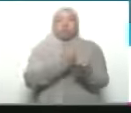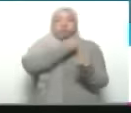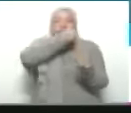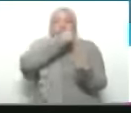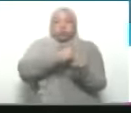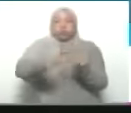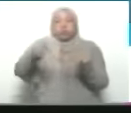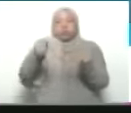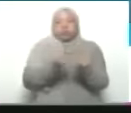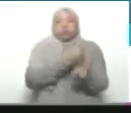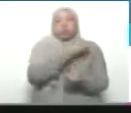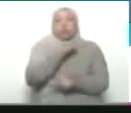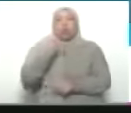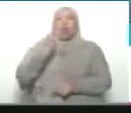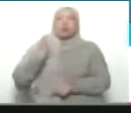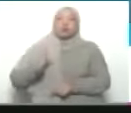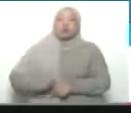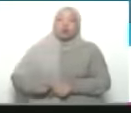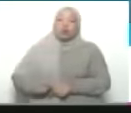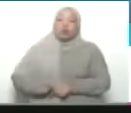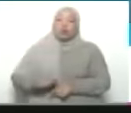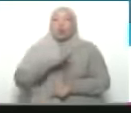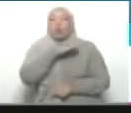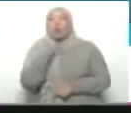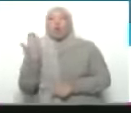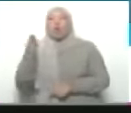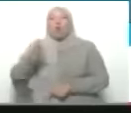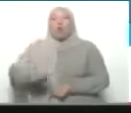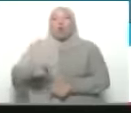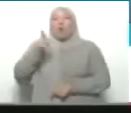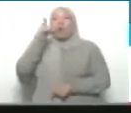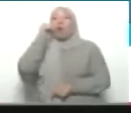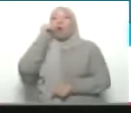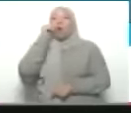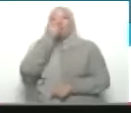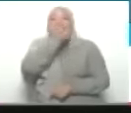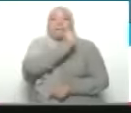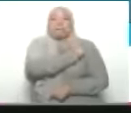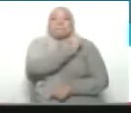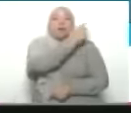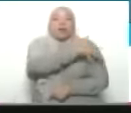nuestro Señor Jesucristo, Él murió como un hombre palestino